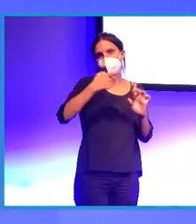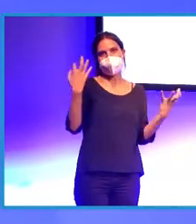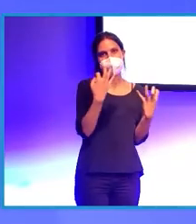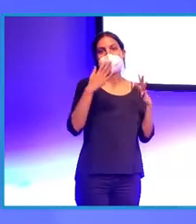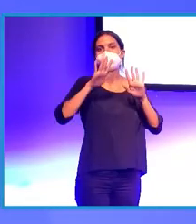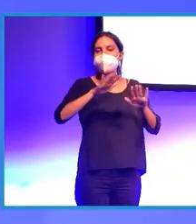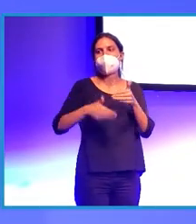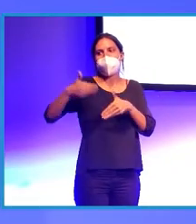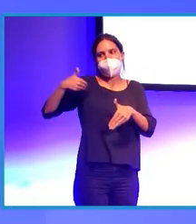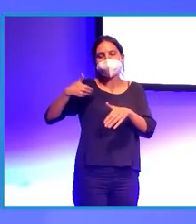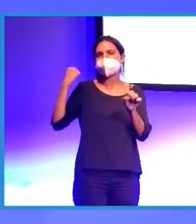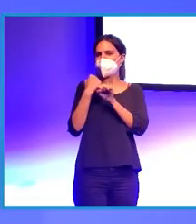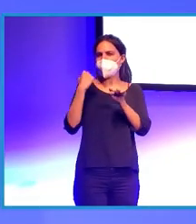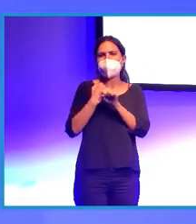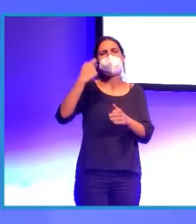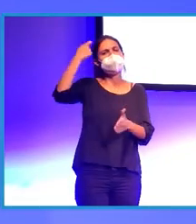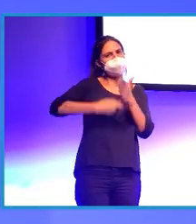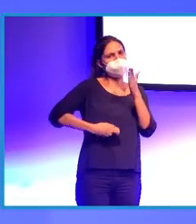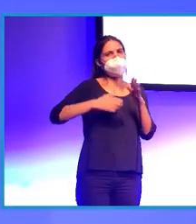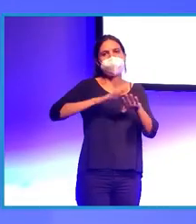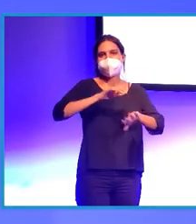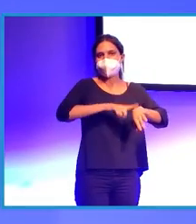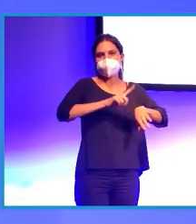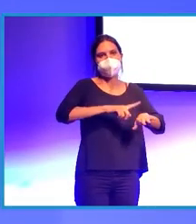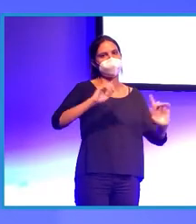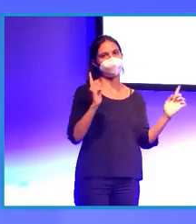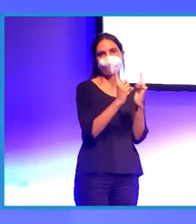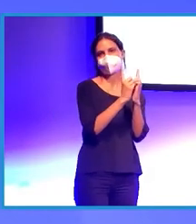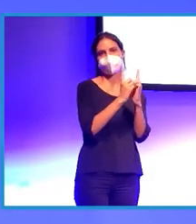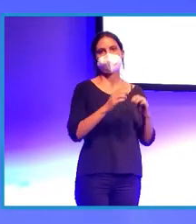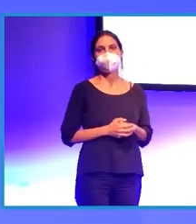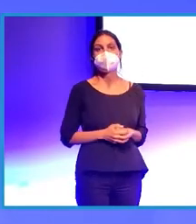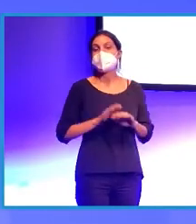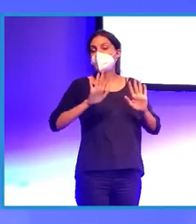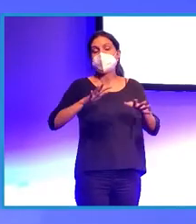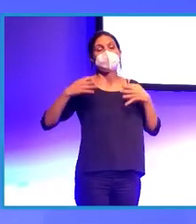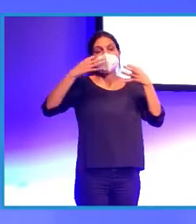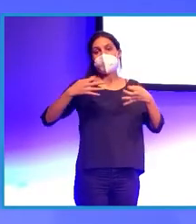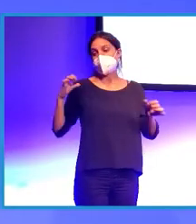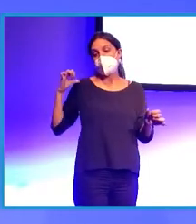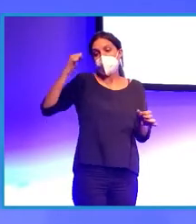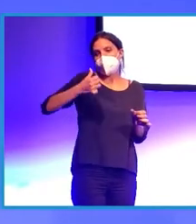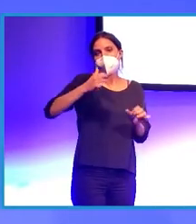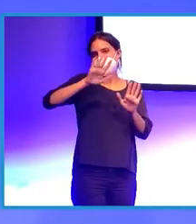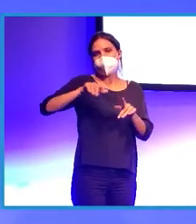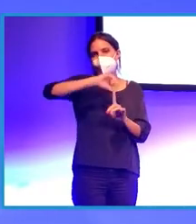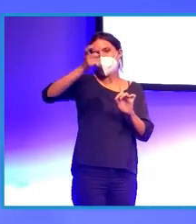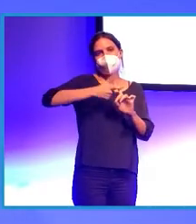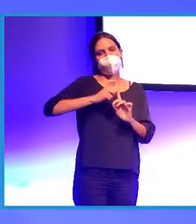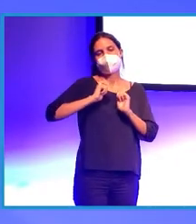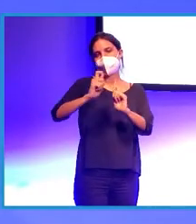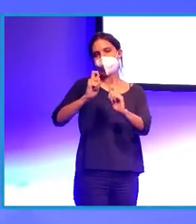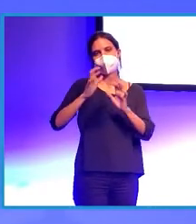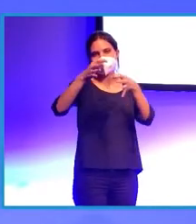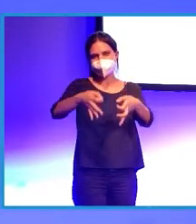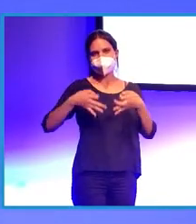es gigantesco para hacer en muy poco tiempo. Pero como siempre ha sido, lo hemos resuelto. Con lo cual, pues bueno,